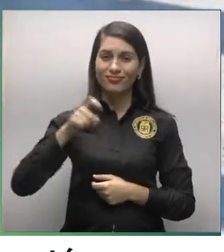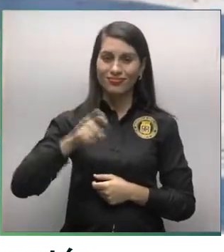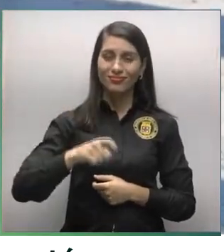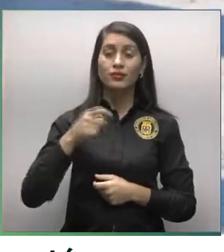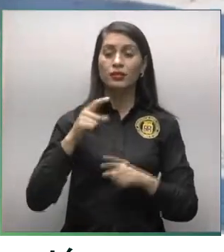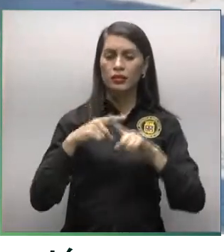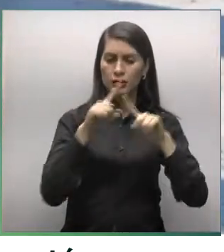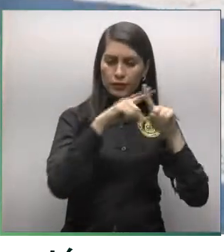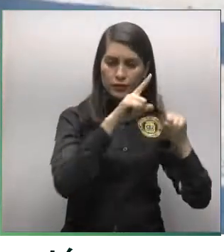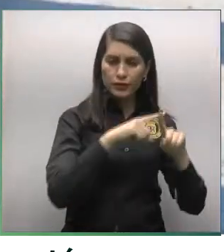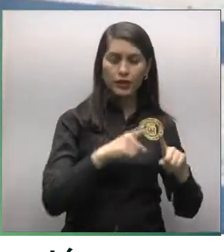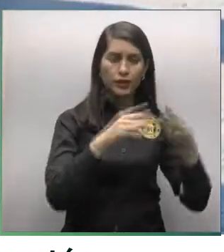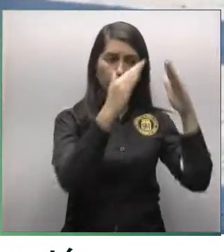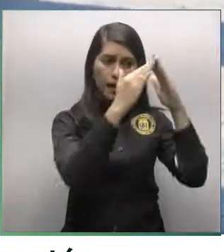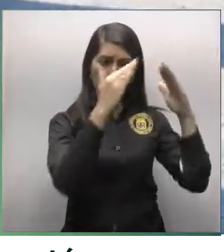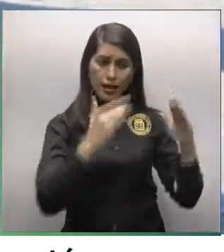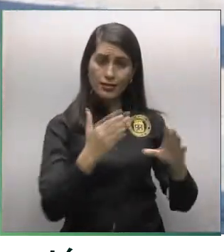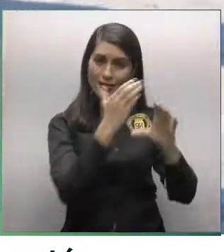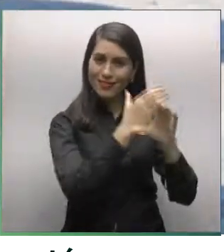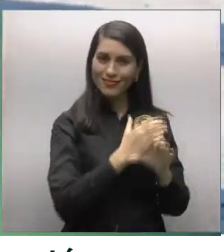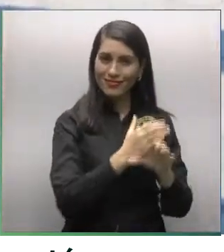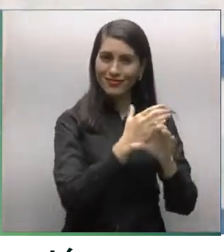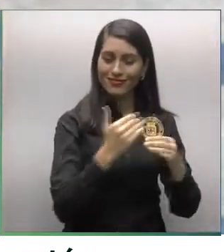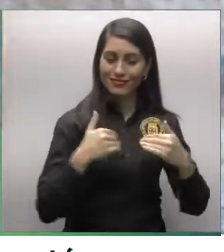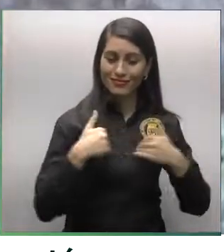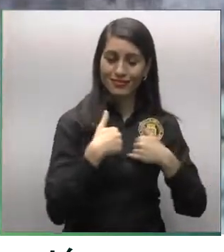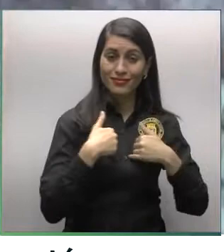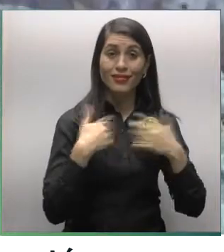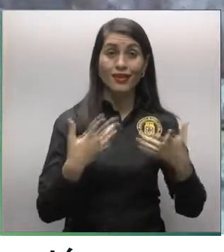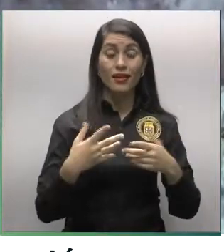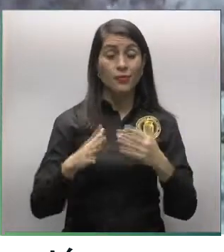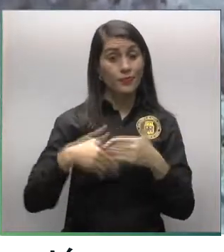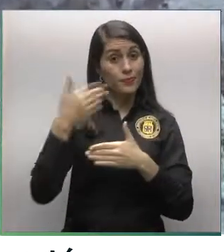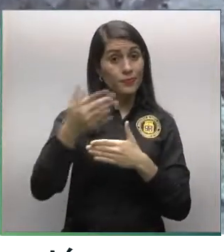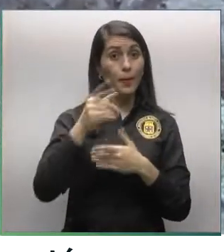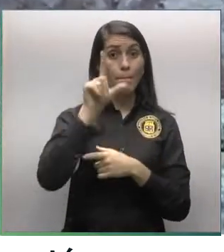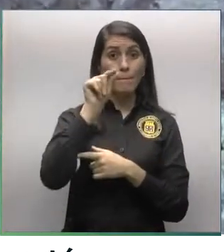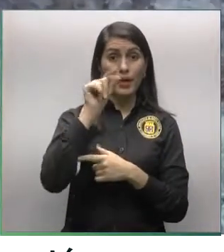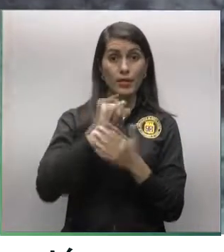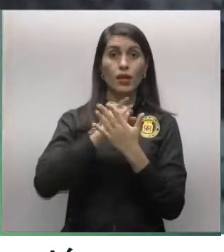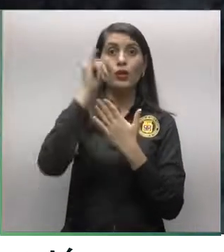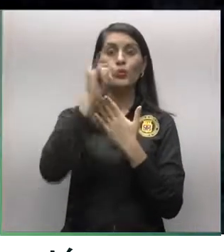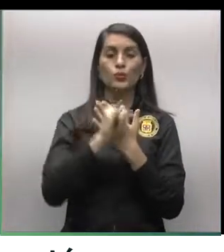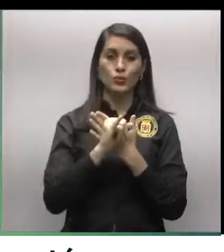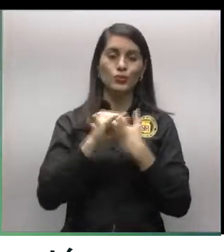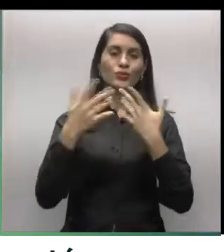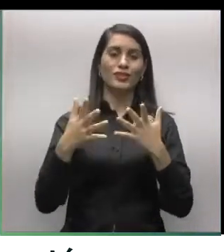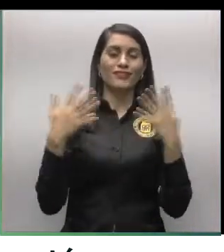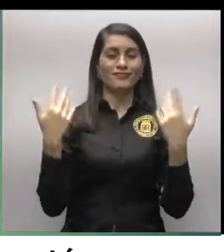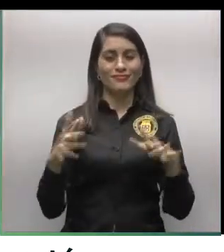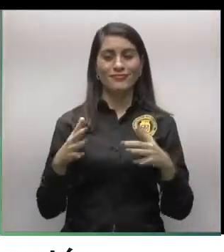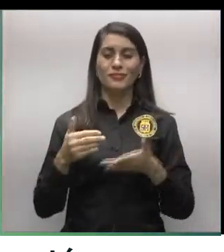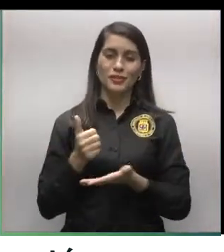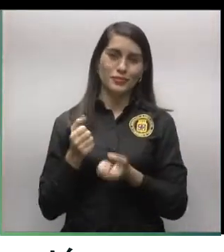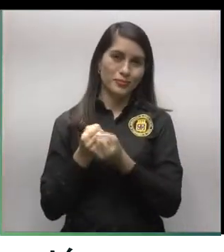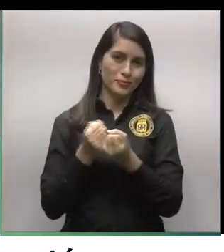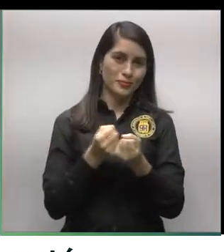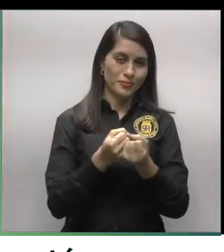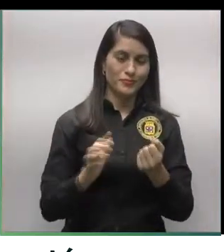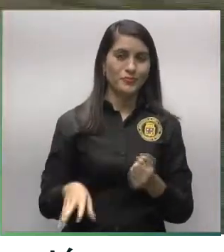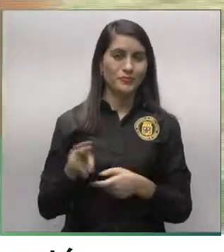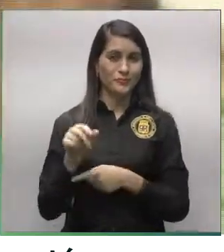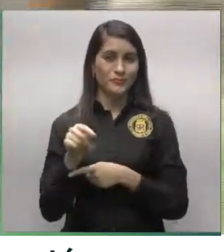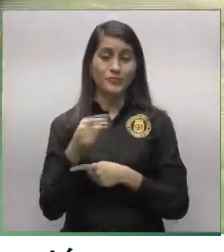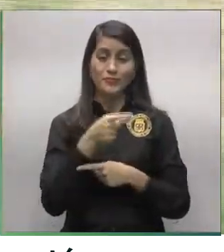y de los diferentes refugios de nuestra ciudad, se va a realizar este próximo 20 de junio el Güeyatón HN.